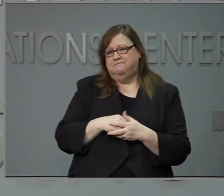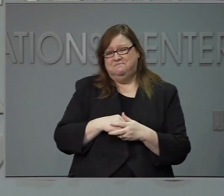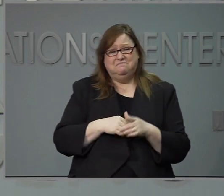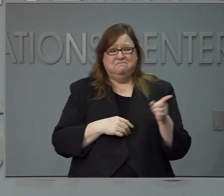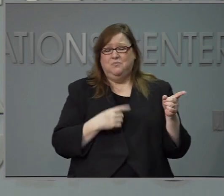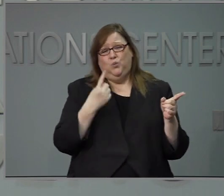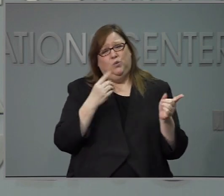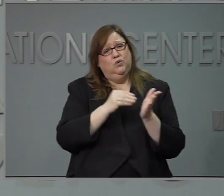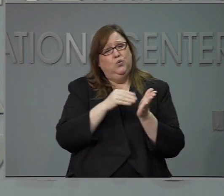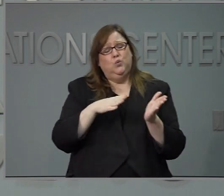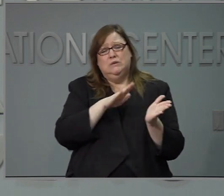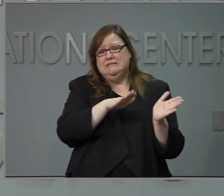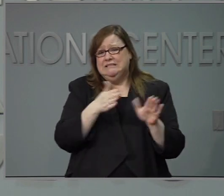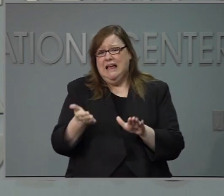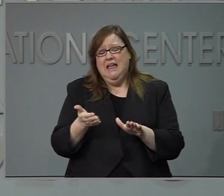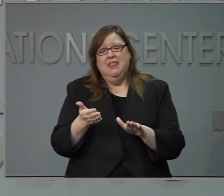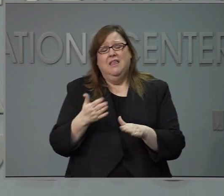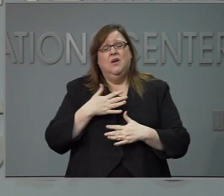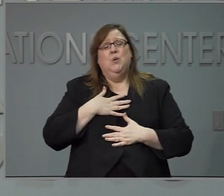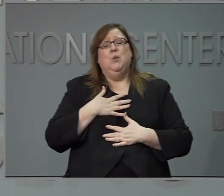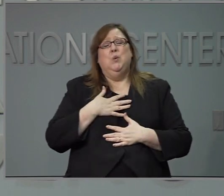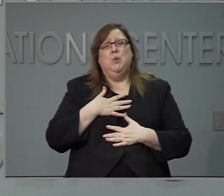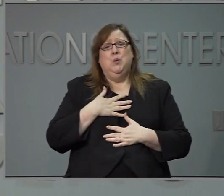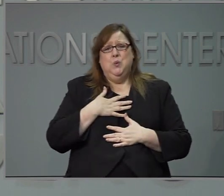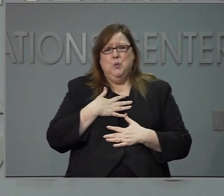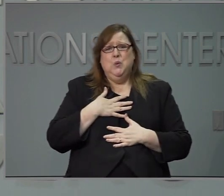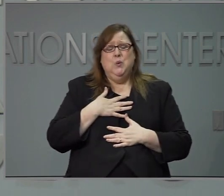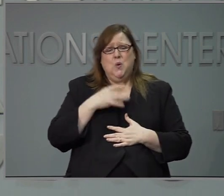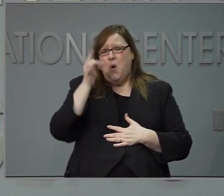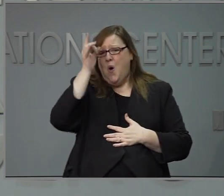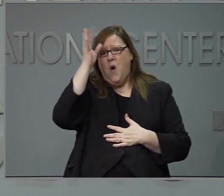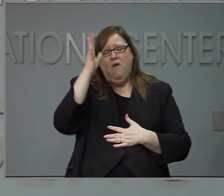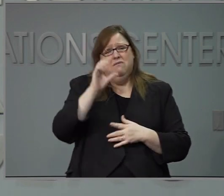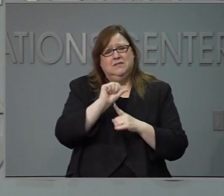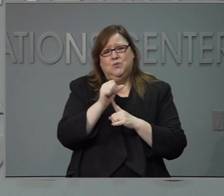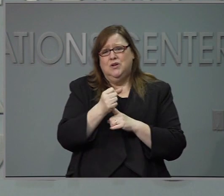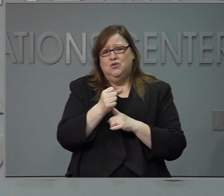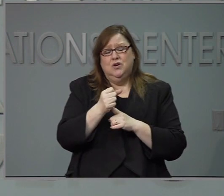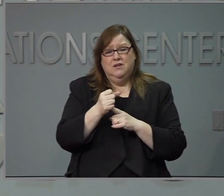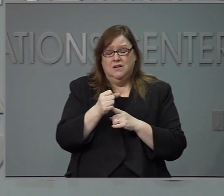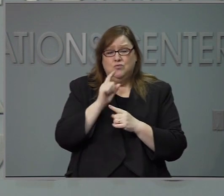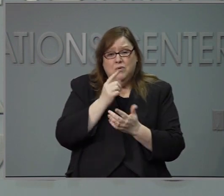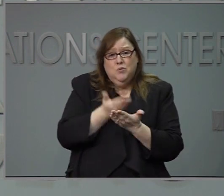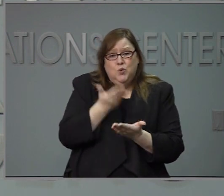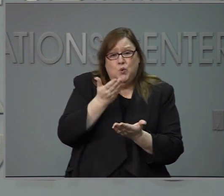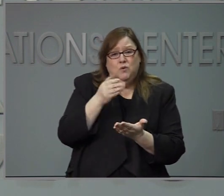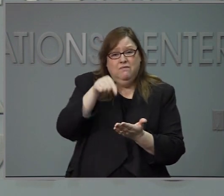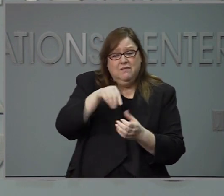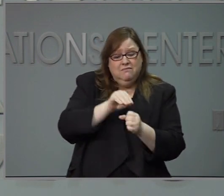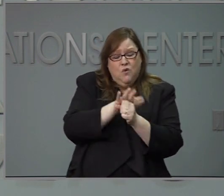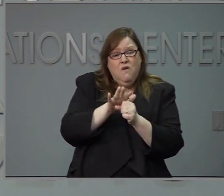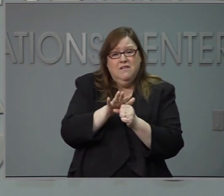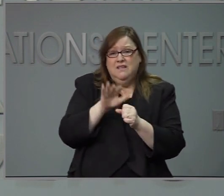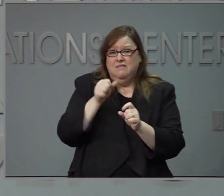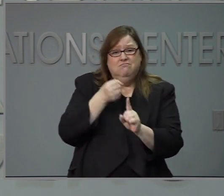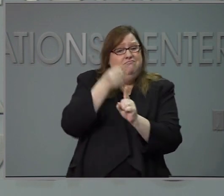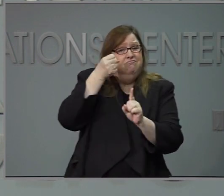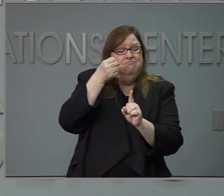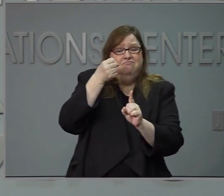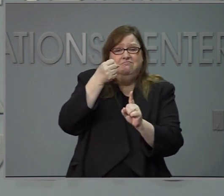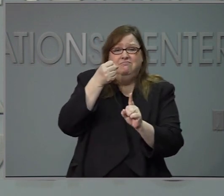Asiom. Eso realmente demuestra la naturaleza tan seria de este virus que puede atacar a cualquiera en cualquier momento.